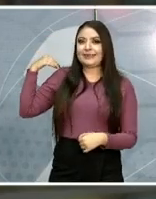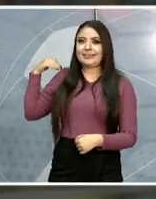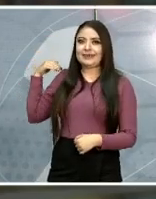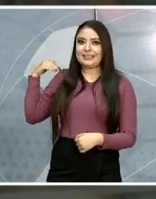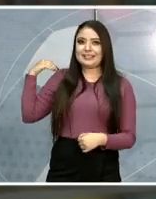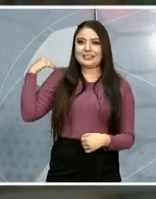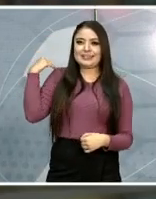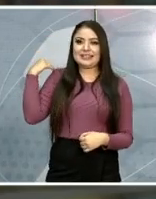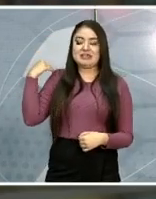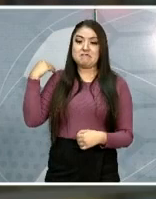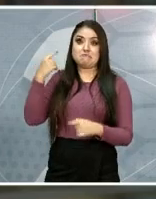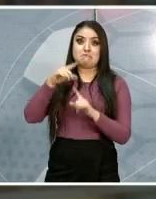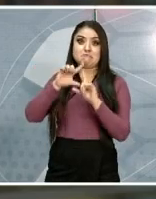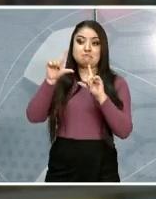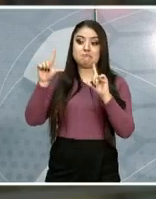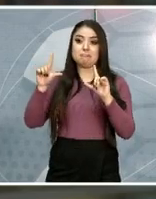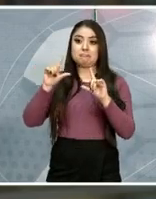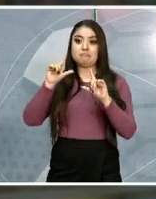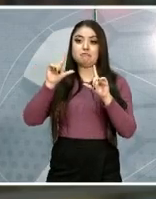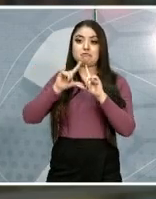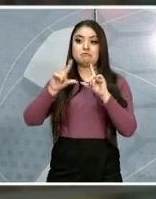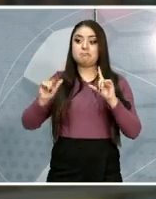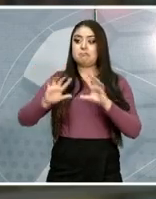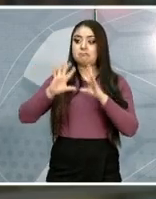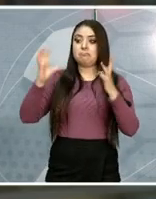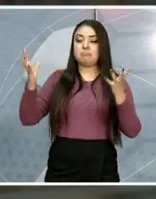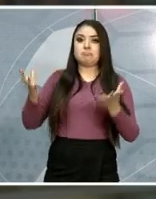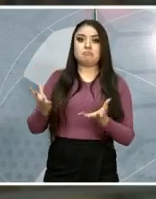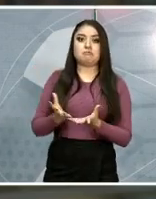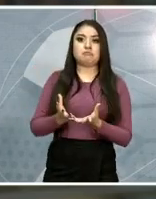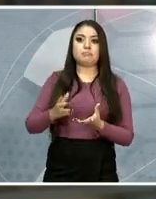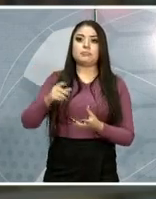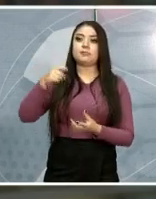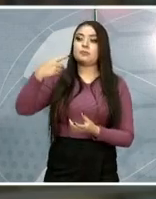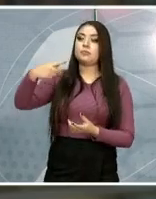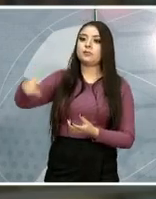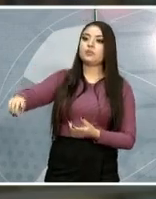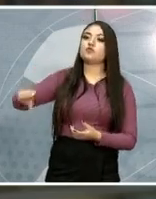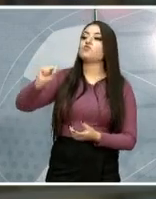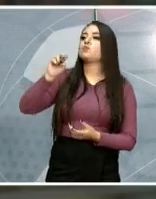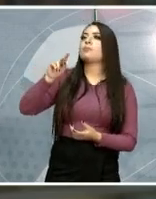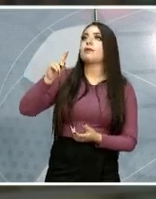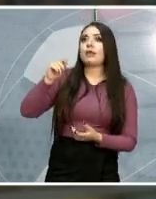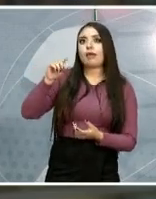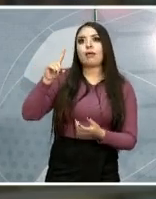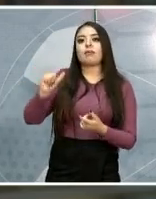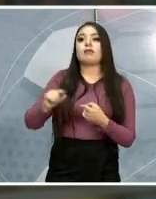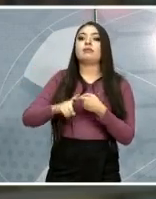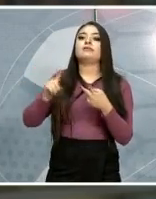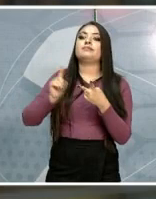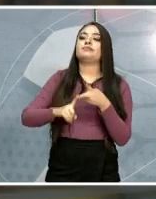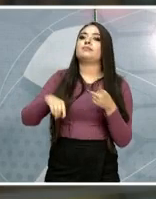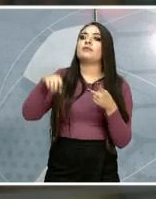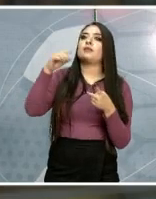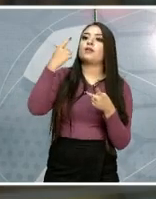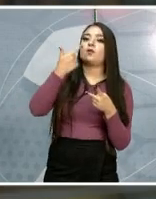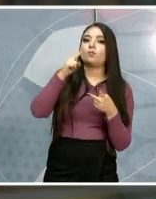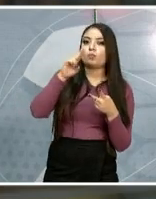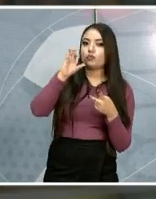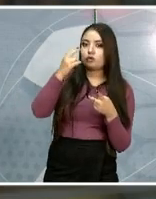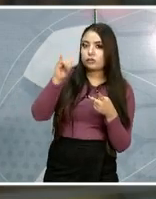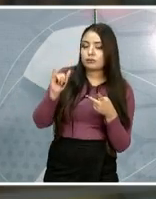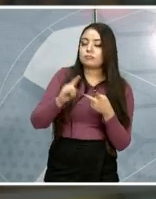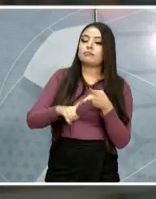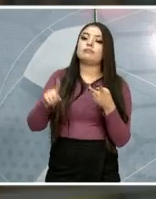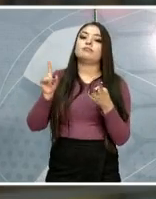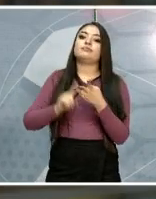casas de moda internacional como son Prada, Gucci, una mujer con rasgos